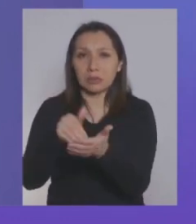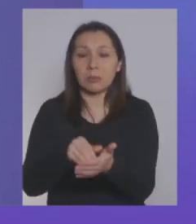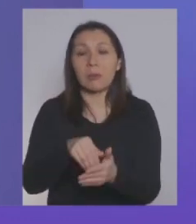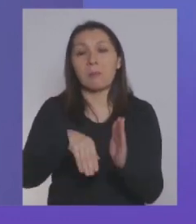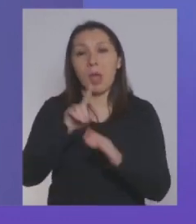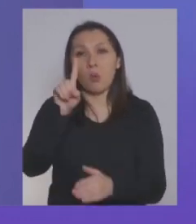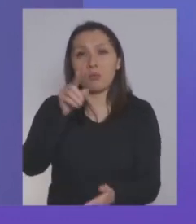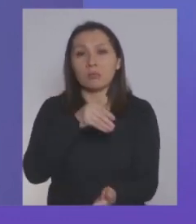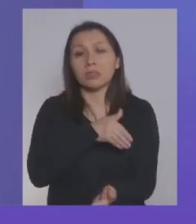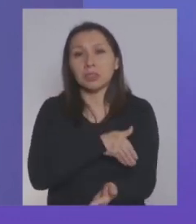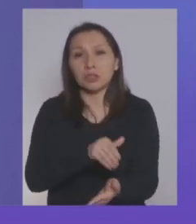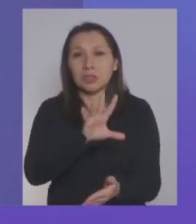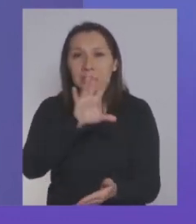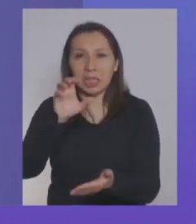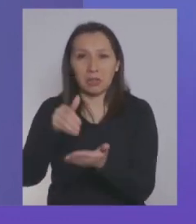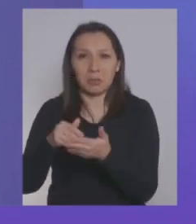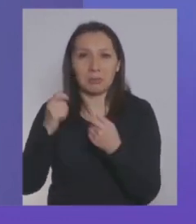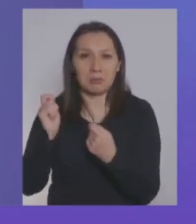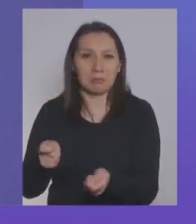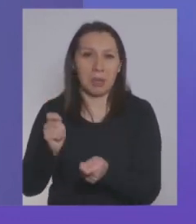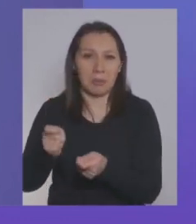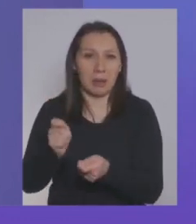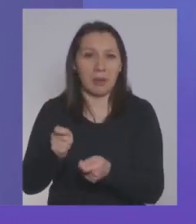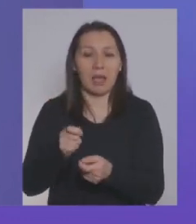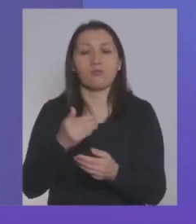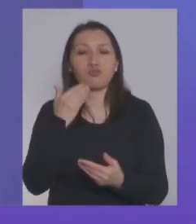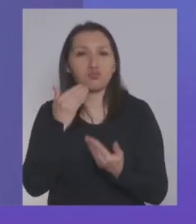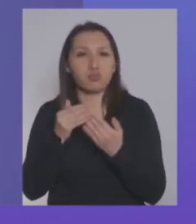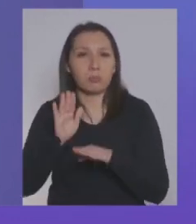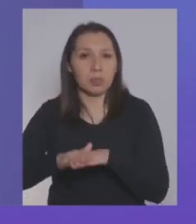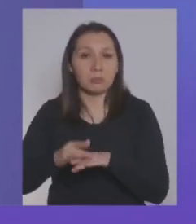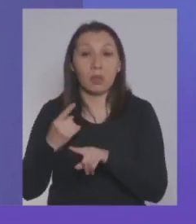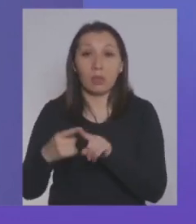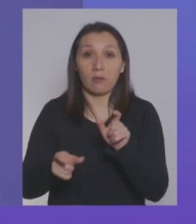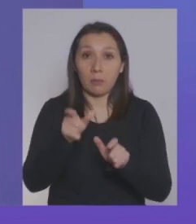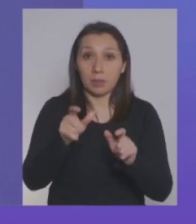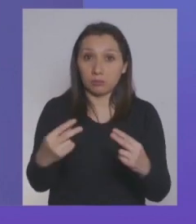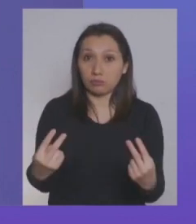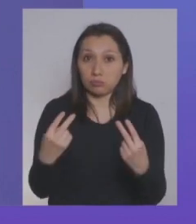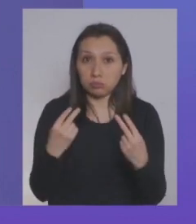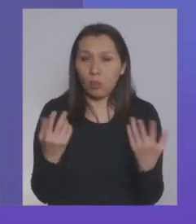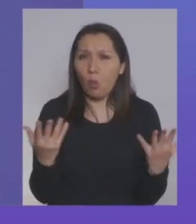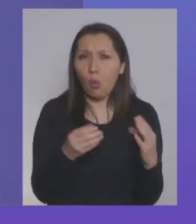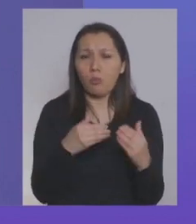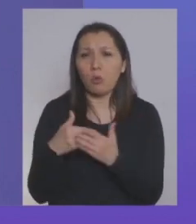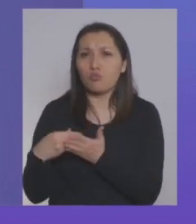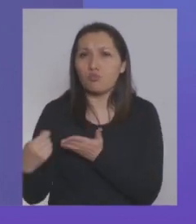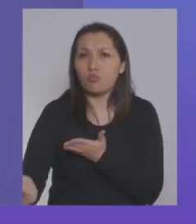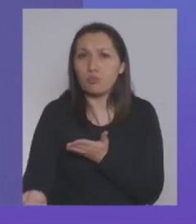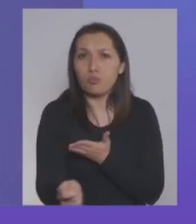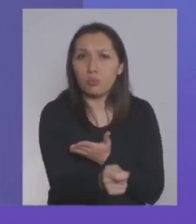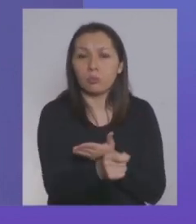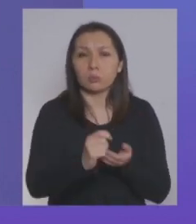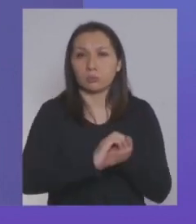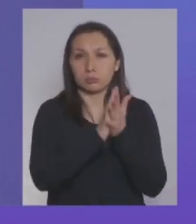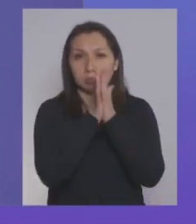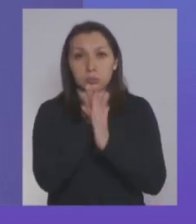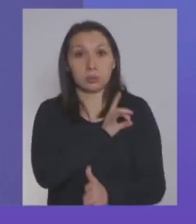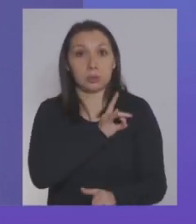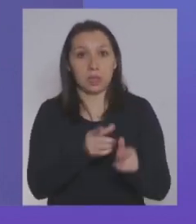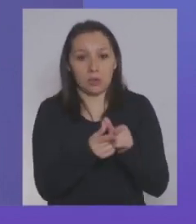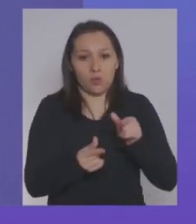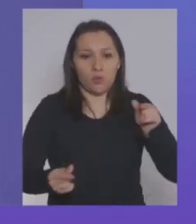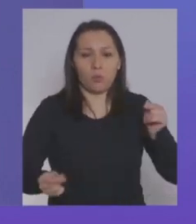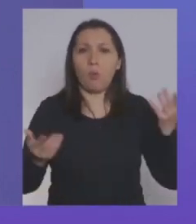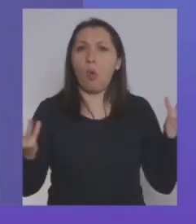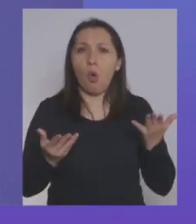1.500.000 pagados. Ahora, la otra cosa interesante, para quienes nos escuchan, es cómo se distribuye esto a nivel de todo Chile, porque es